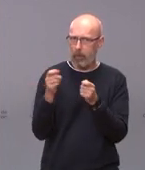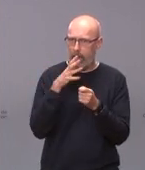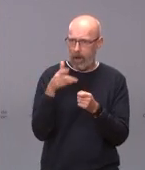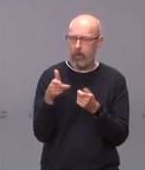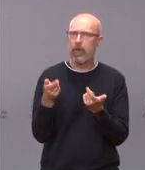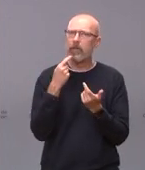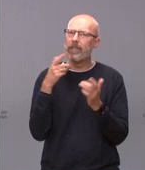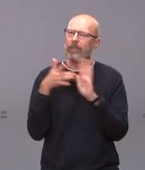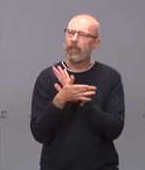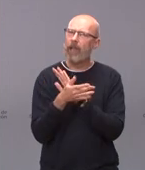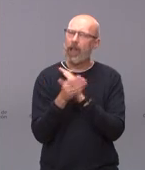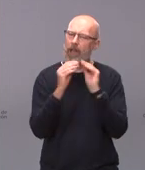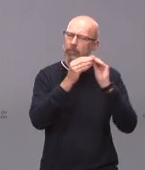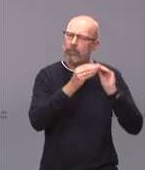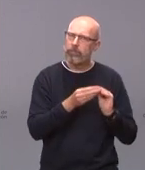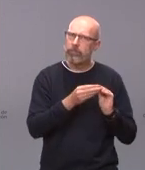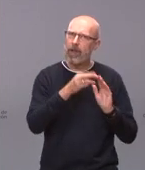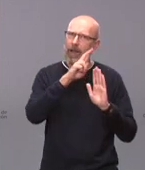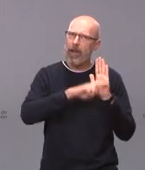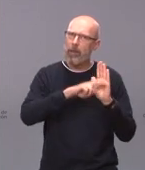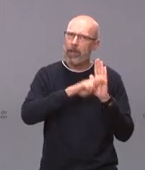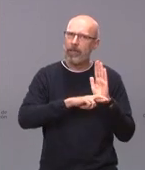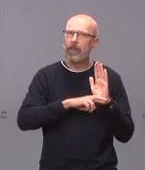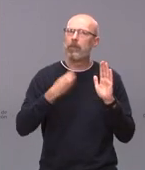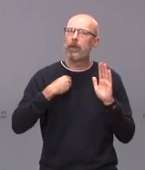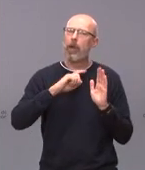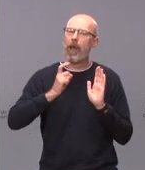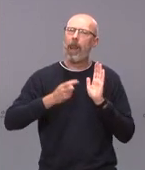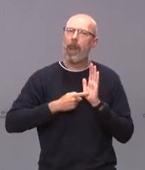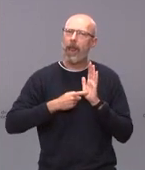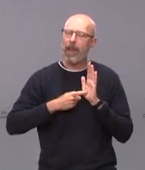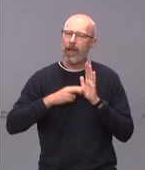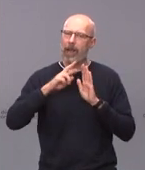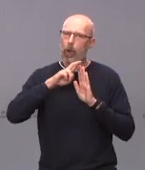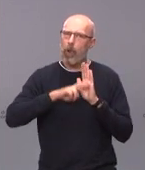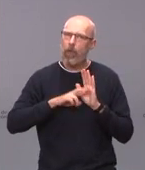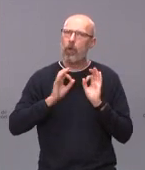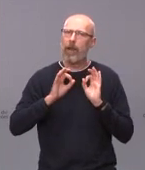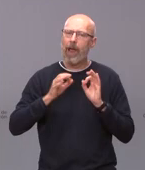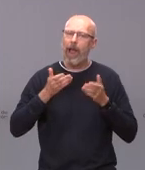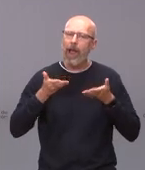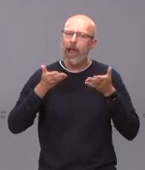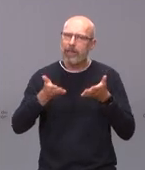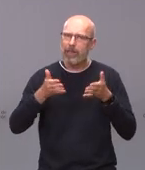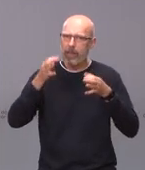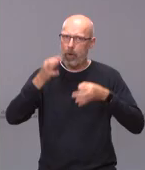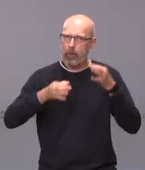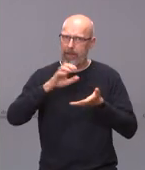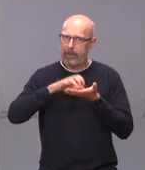el desarrollo reglamentario de la ley reguladora de la asistencia jurídica de Castilla y León. Gracias.